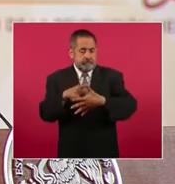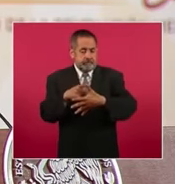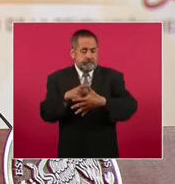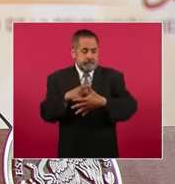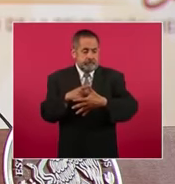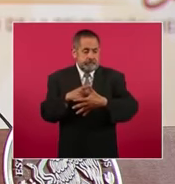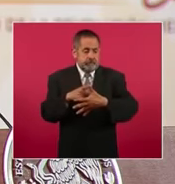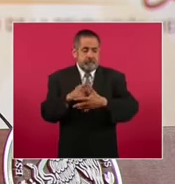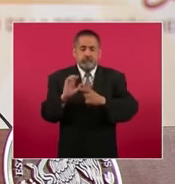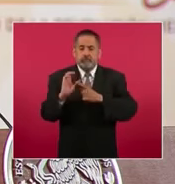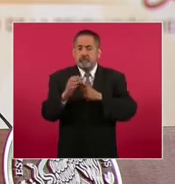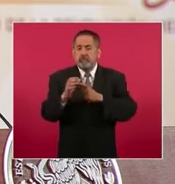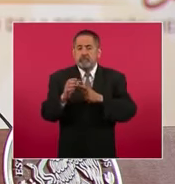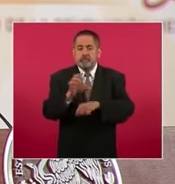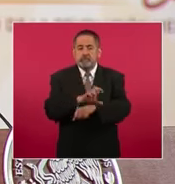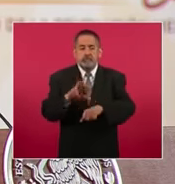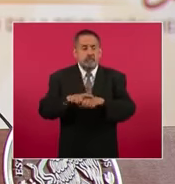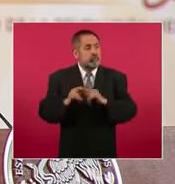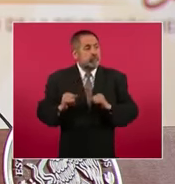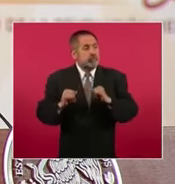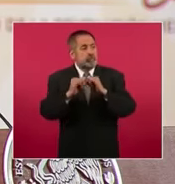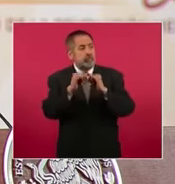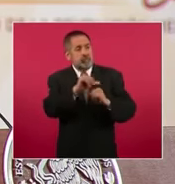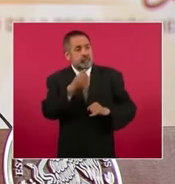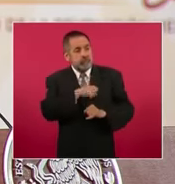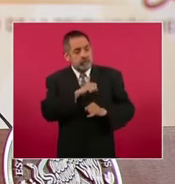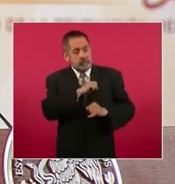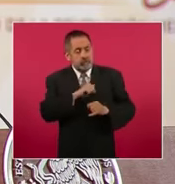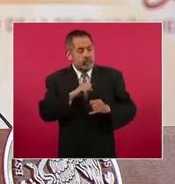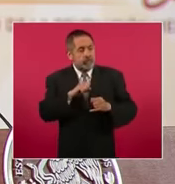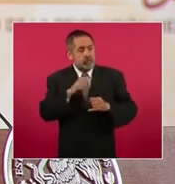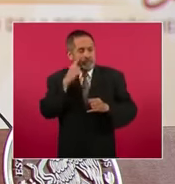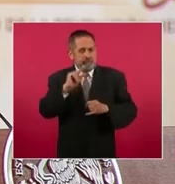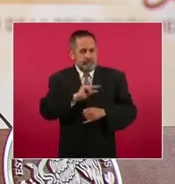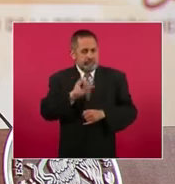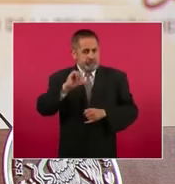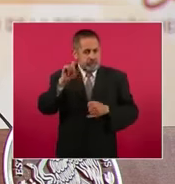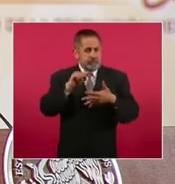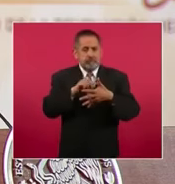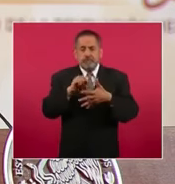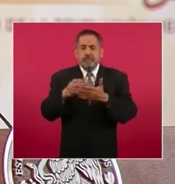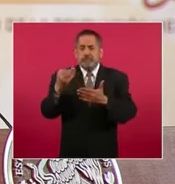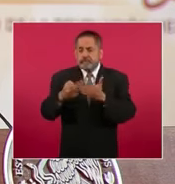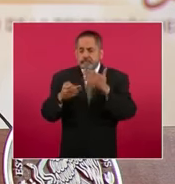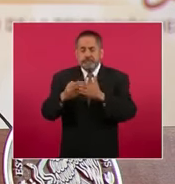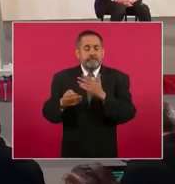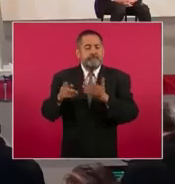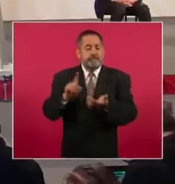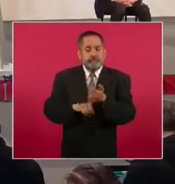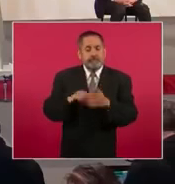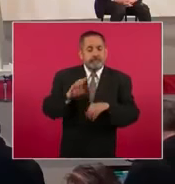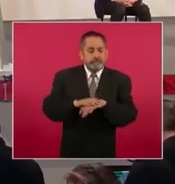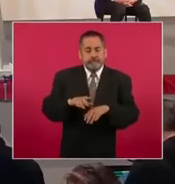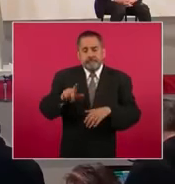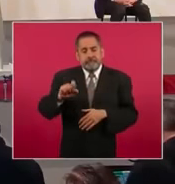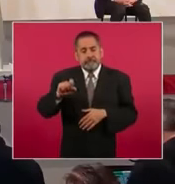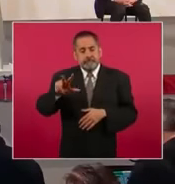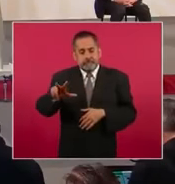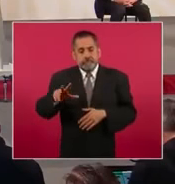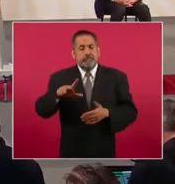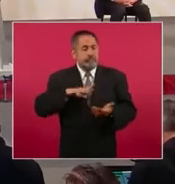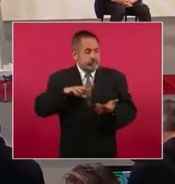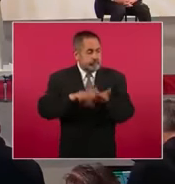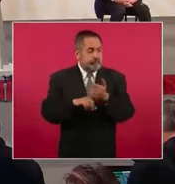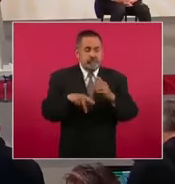Comisión Coordinadora de los Institutos Nacionales de Salud y Hospitales de Alta Especialidad con 28 vacantes.